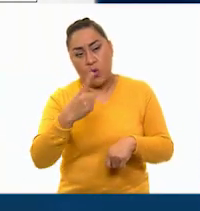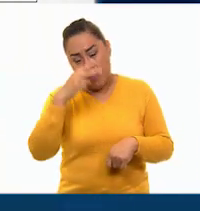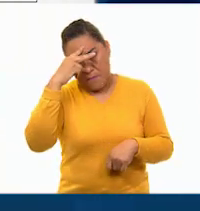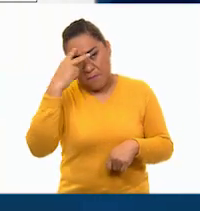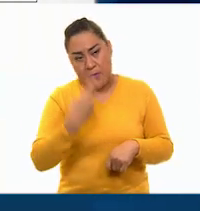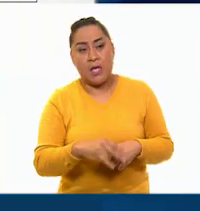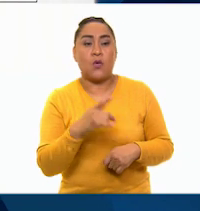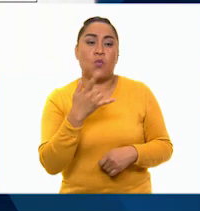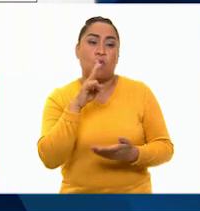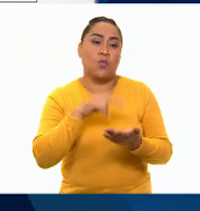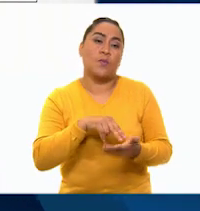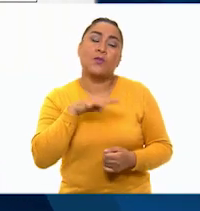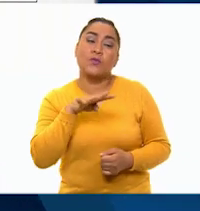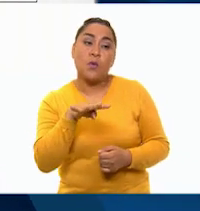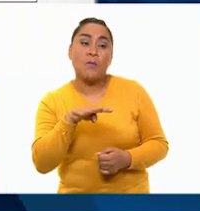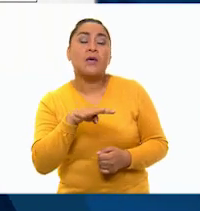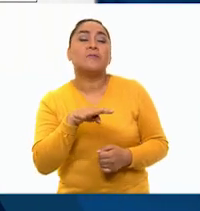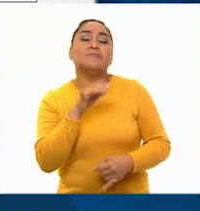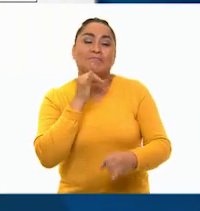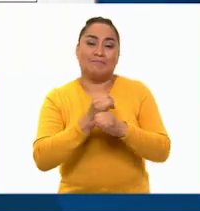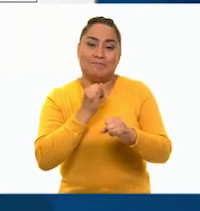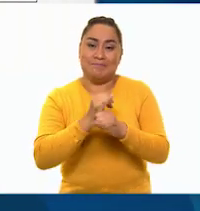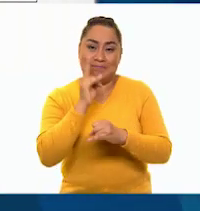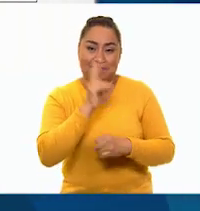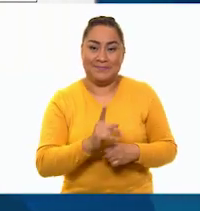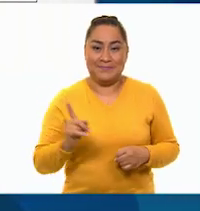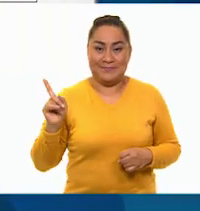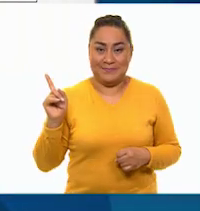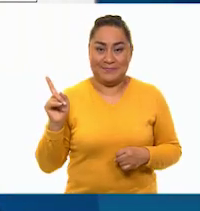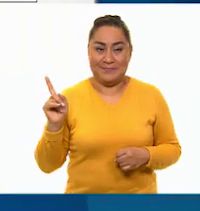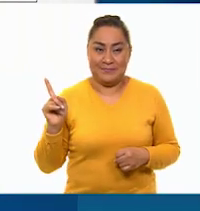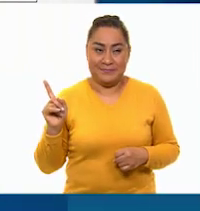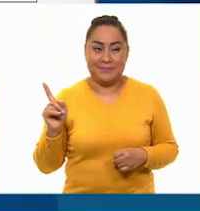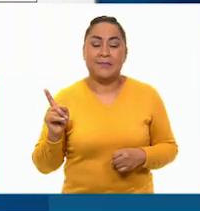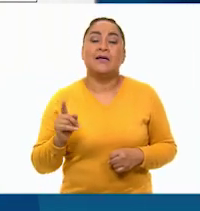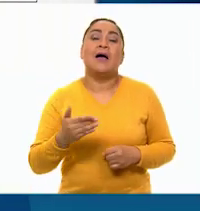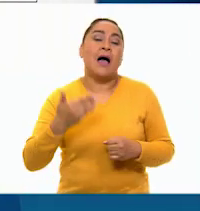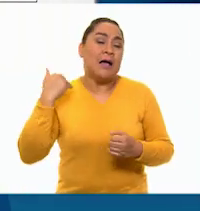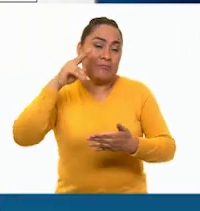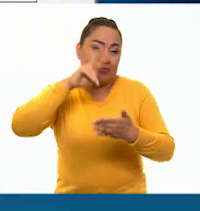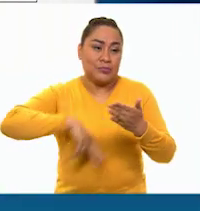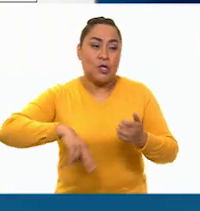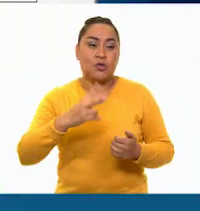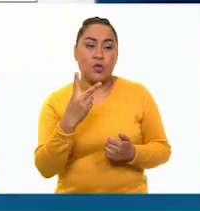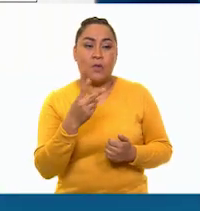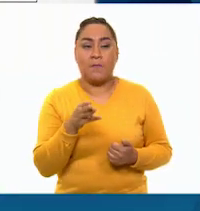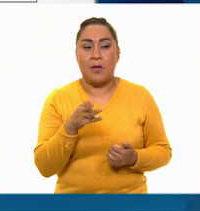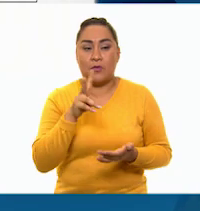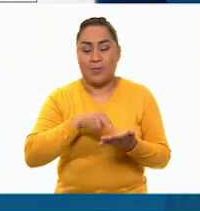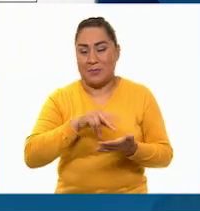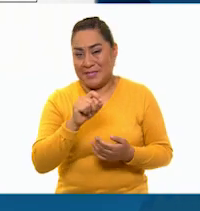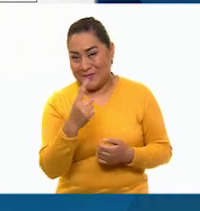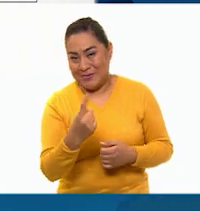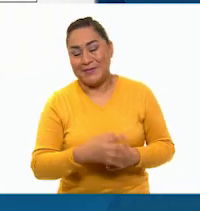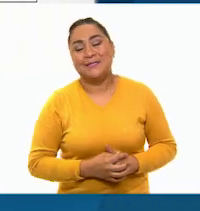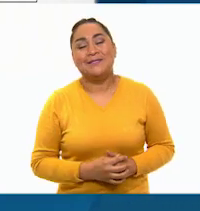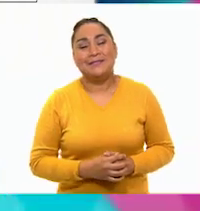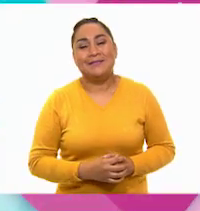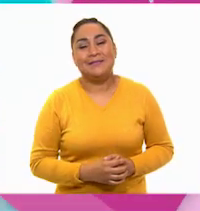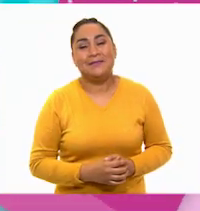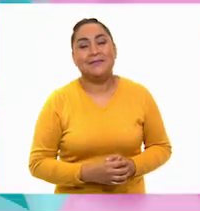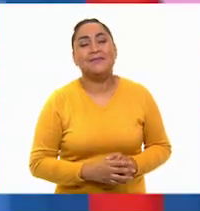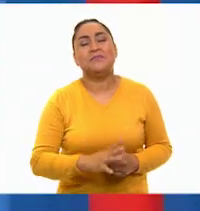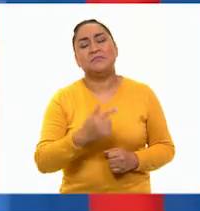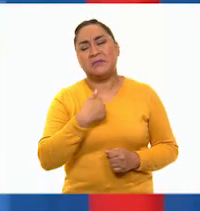julio 11 de 2019 en el enlace que ustedes ven en pantalla, consultado el 2 de mayo de 2021. Y